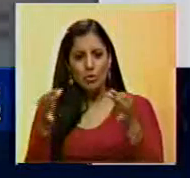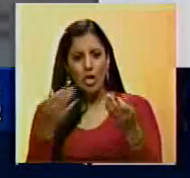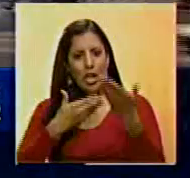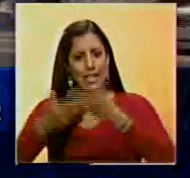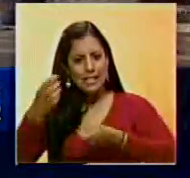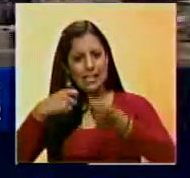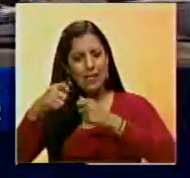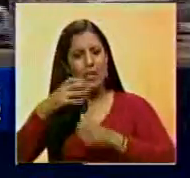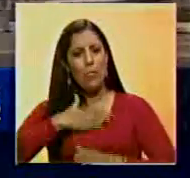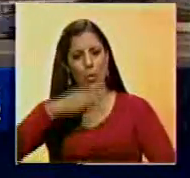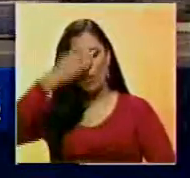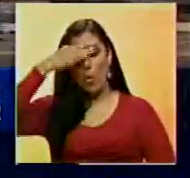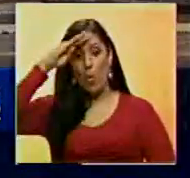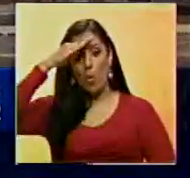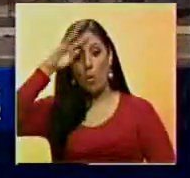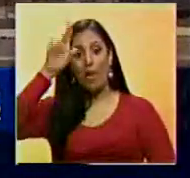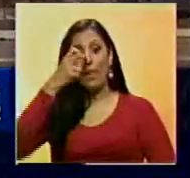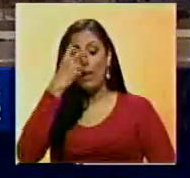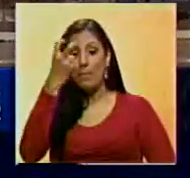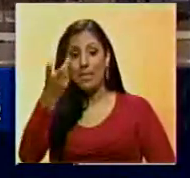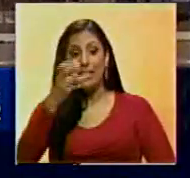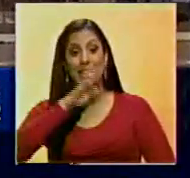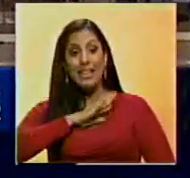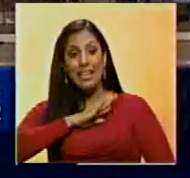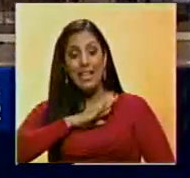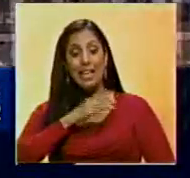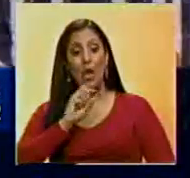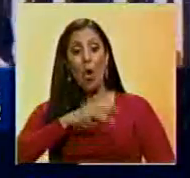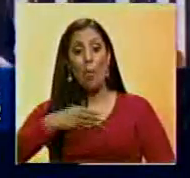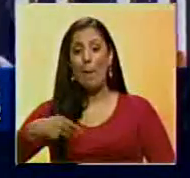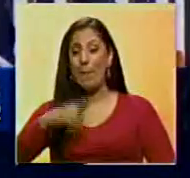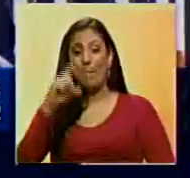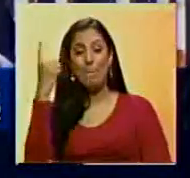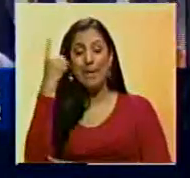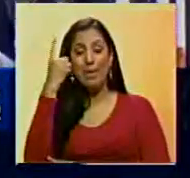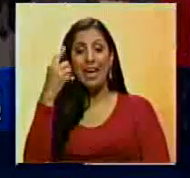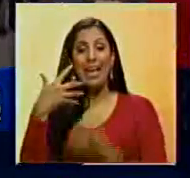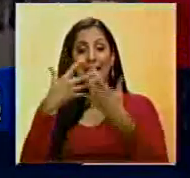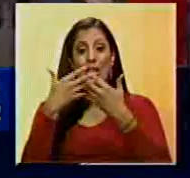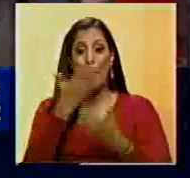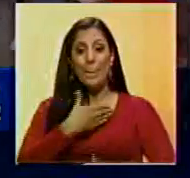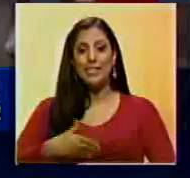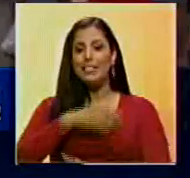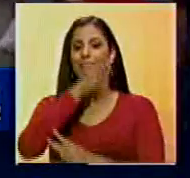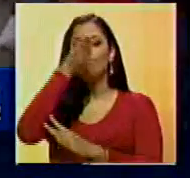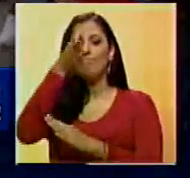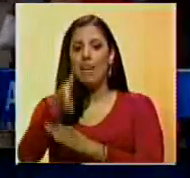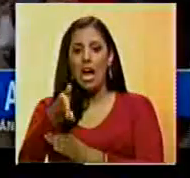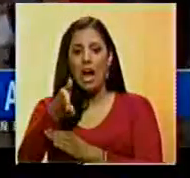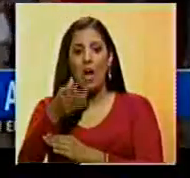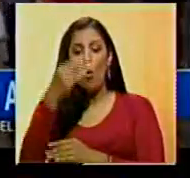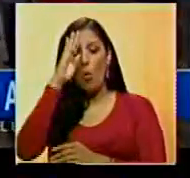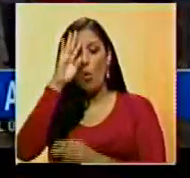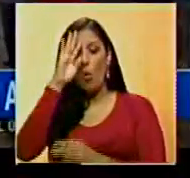y comerciales con la Habana. Esta visita convertirá a Obama en el primer mandatario estadounidense en pisar Cuba en 80 años.